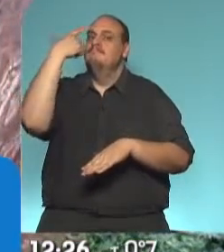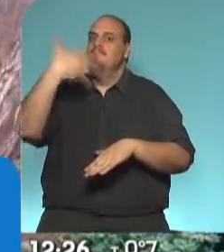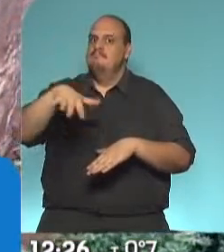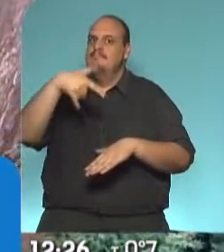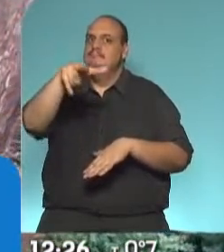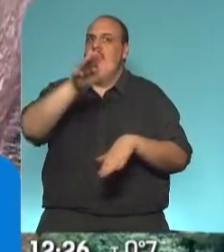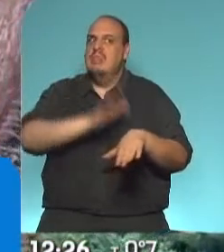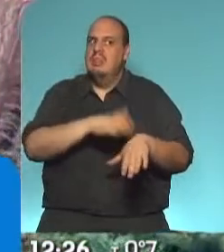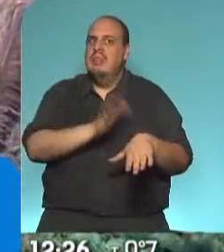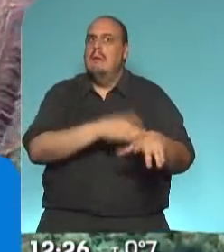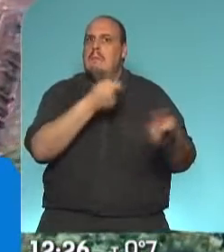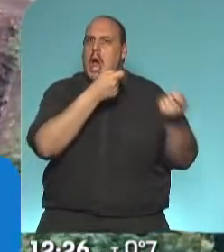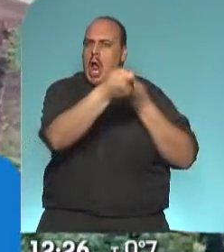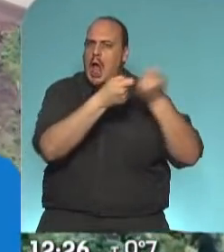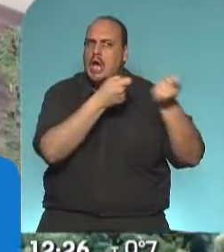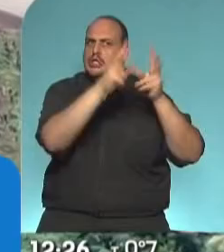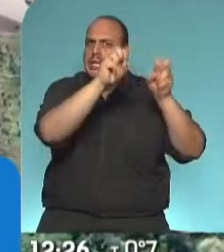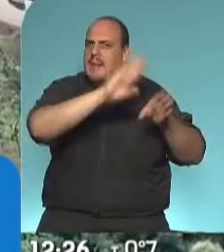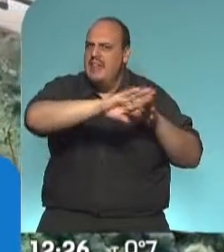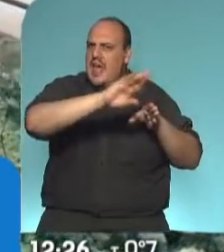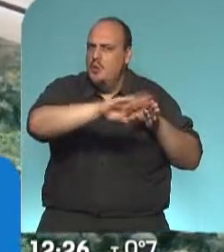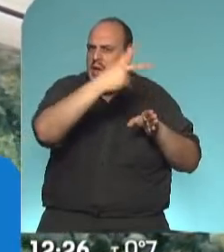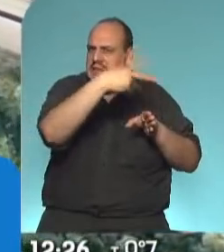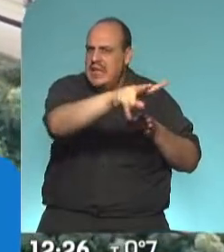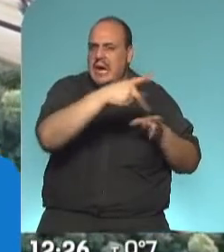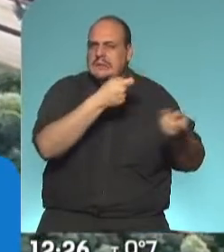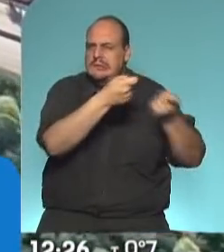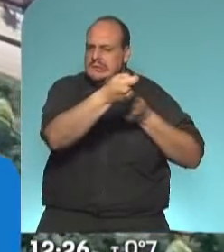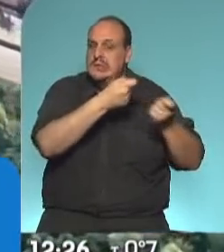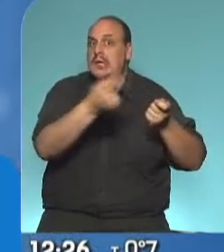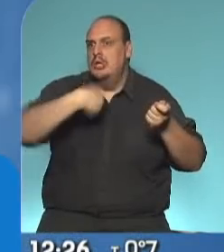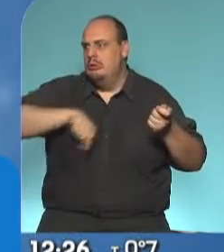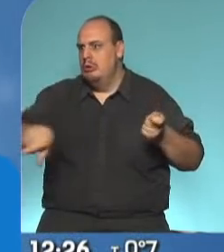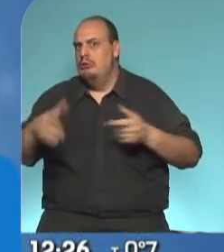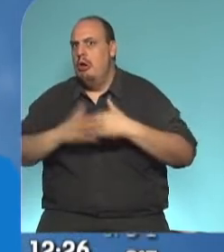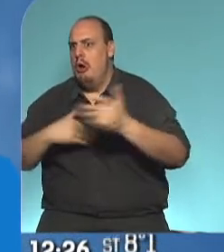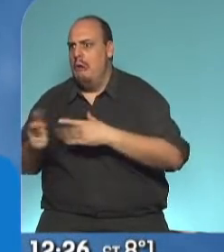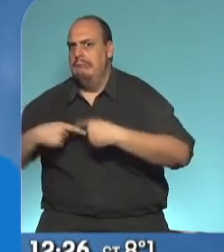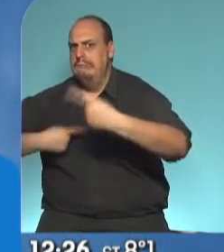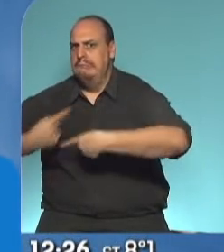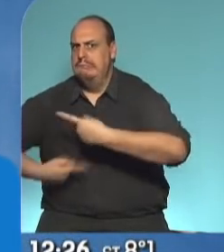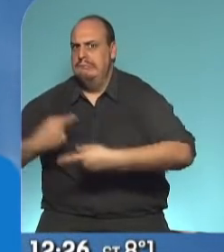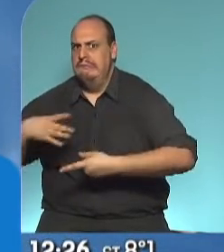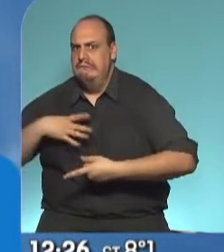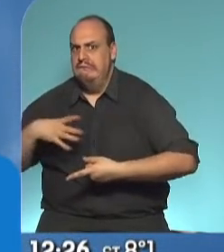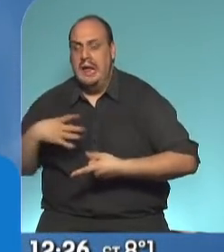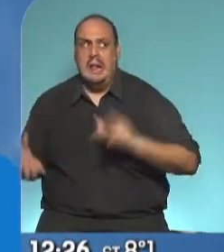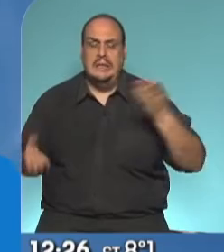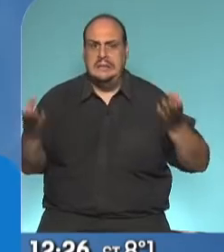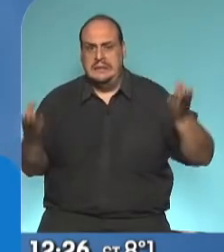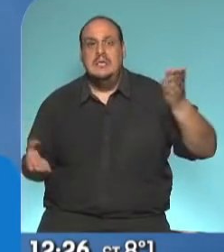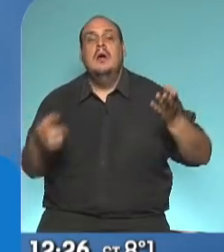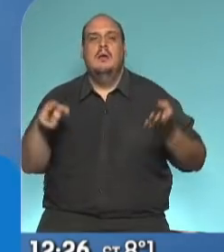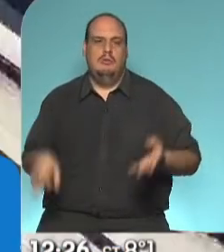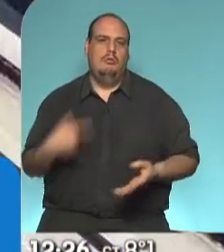tiempo donde se negociaba la deuda y saber que teníamos estas obras que continuarlas y que culminarlas, y hoy